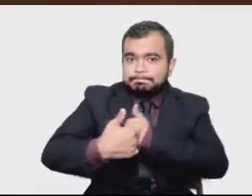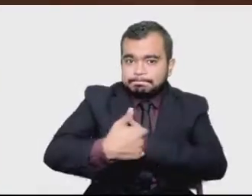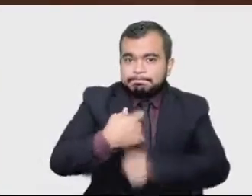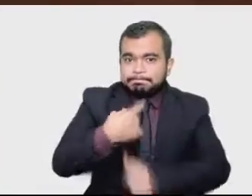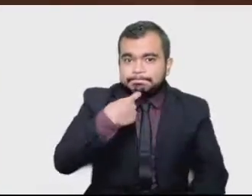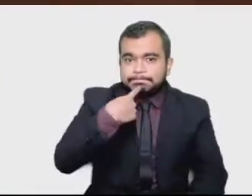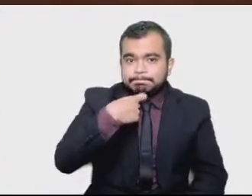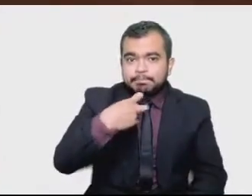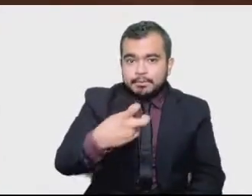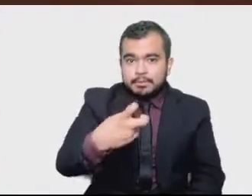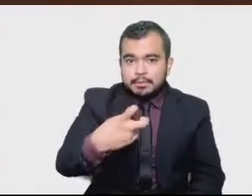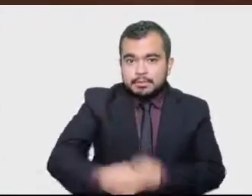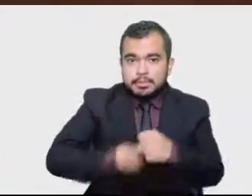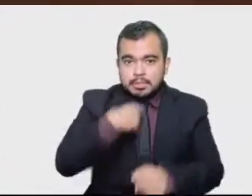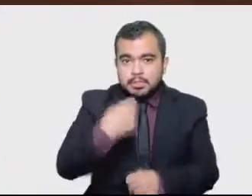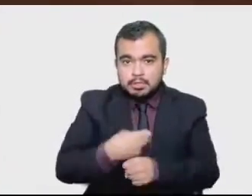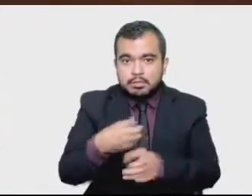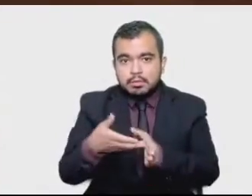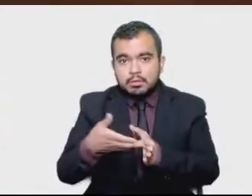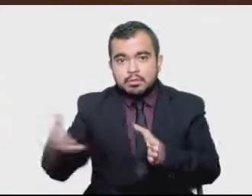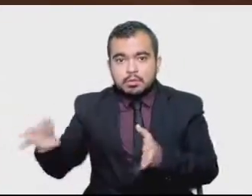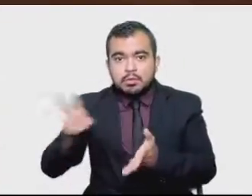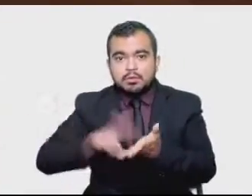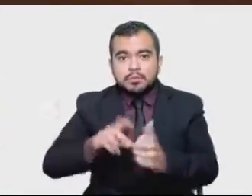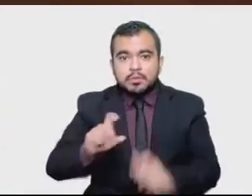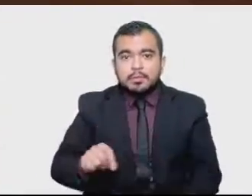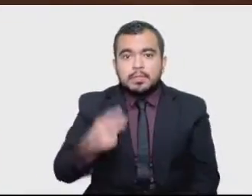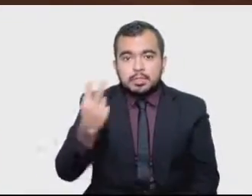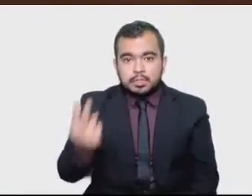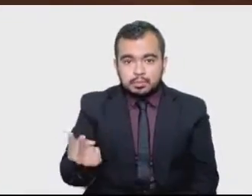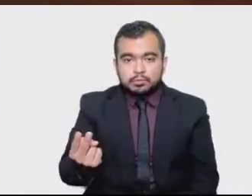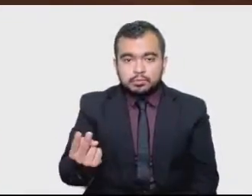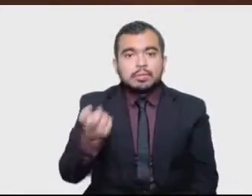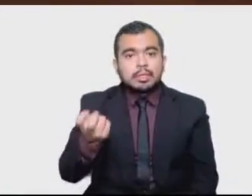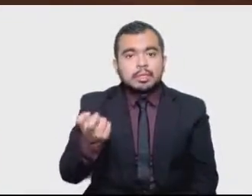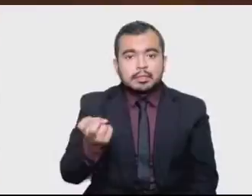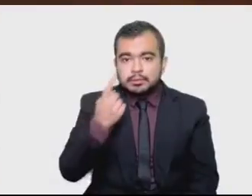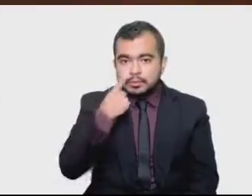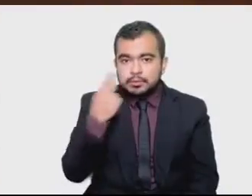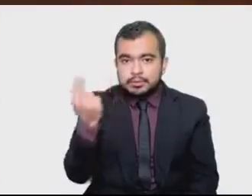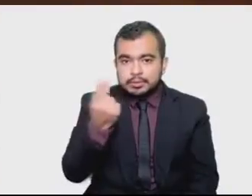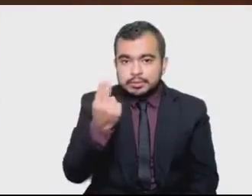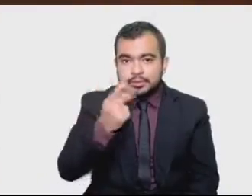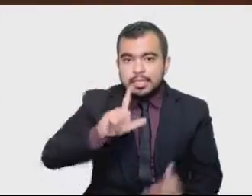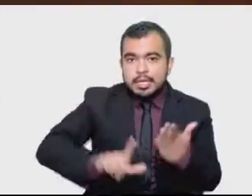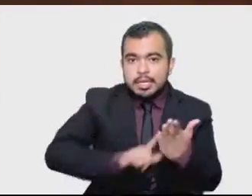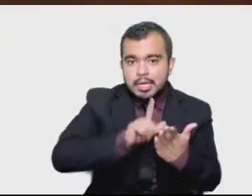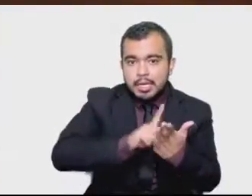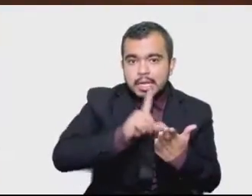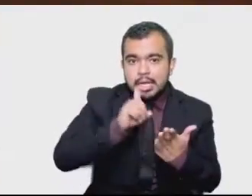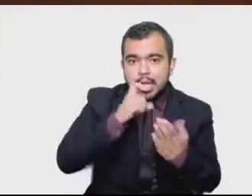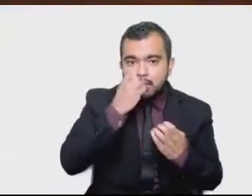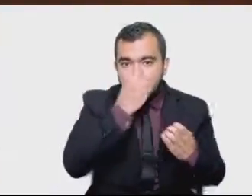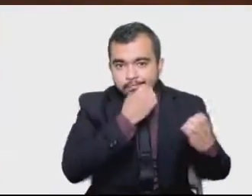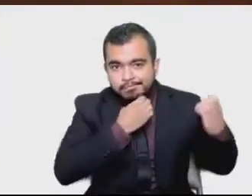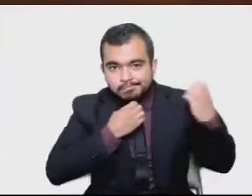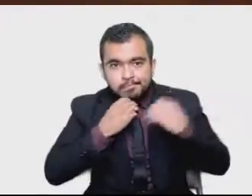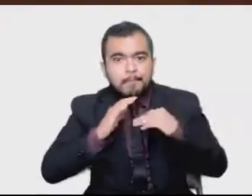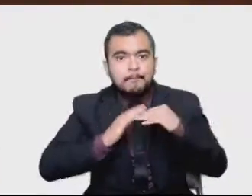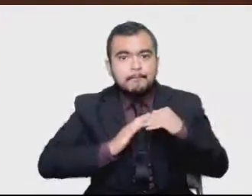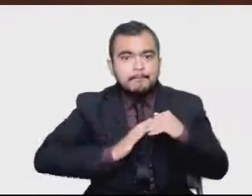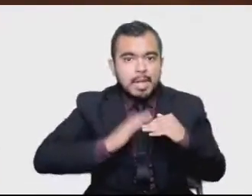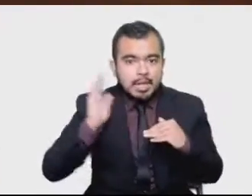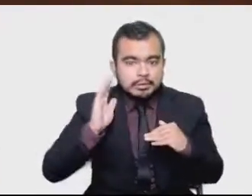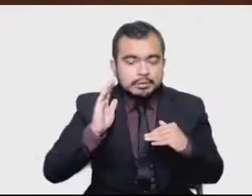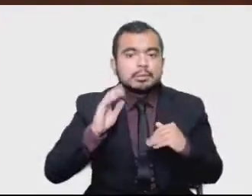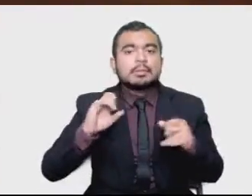hacer una cirugía mayor en temas de la ley del agua y sobre todo en la parte que tiene que ver con la